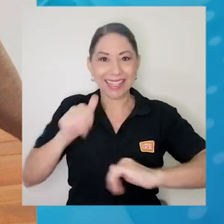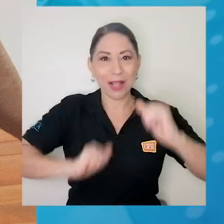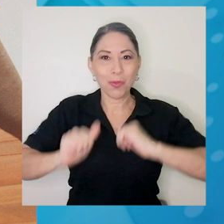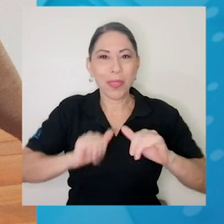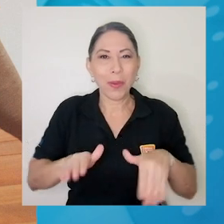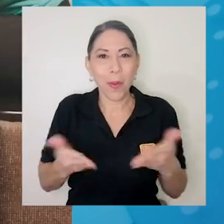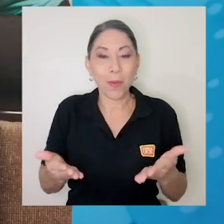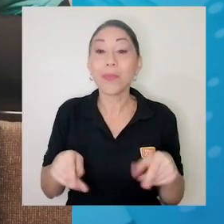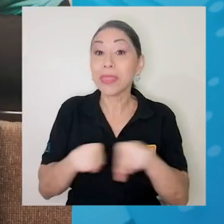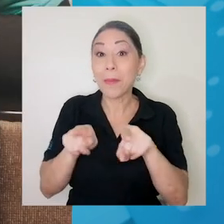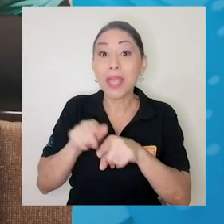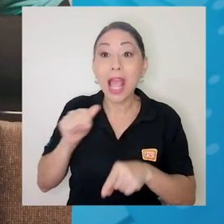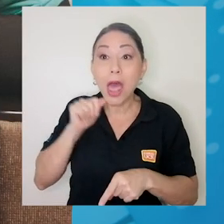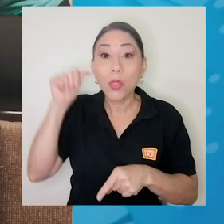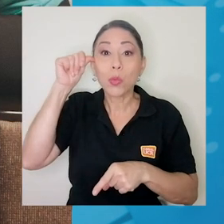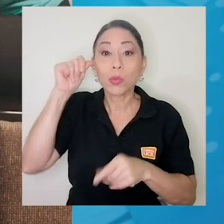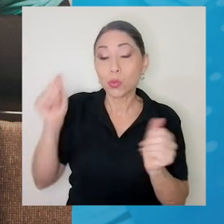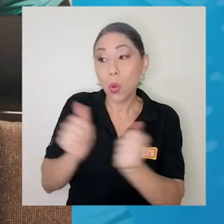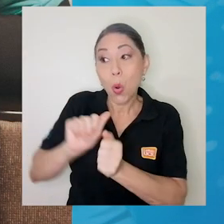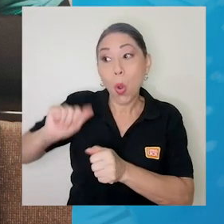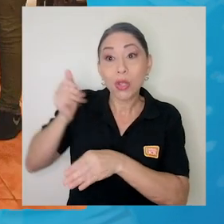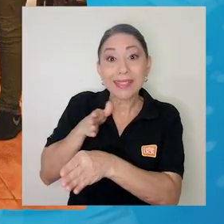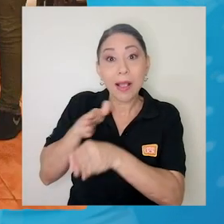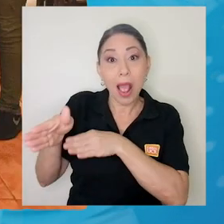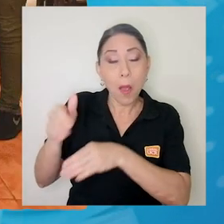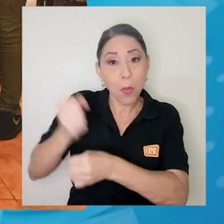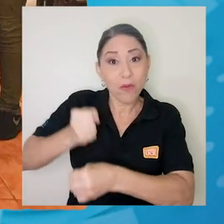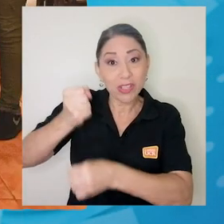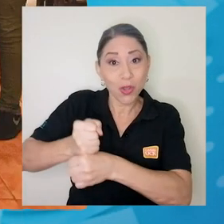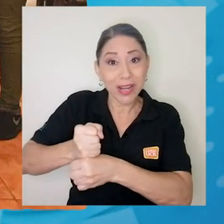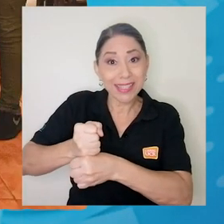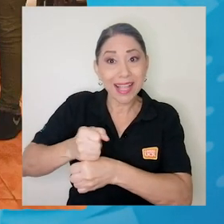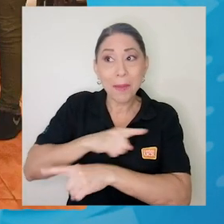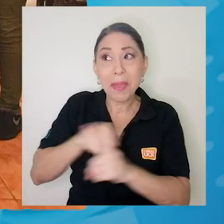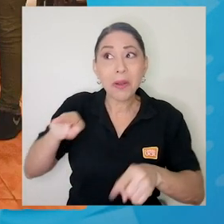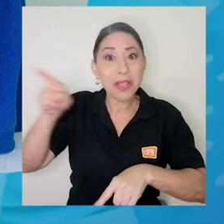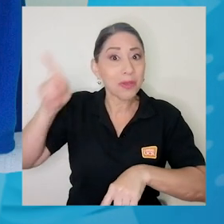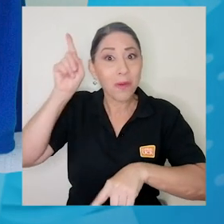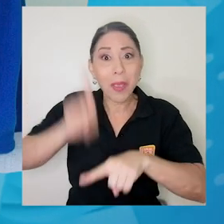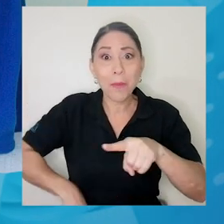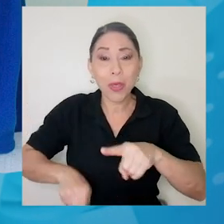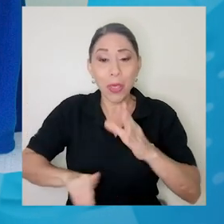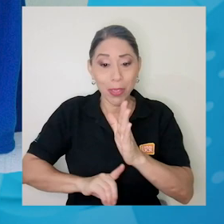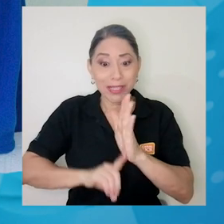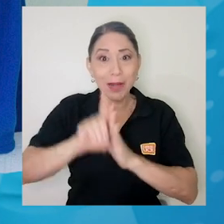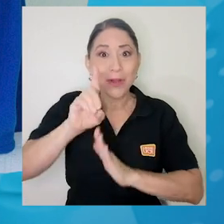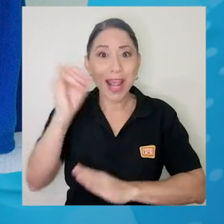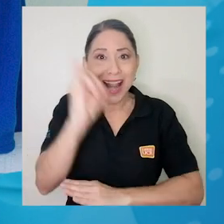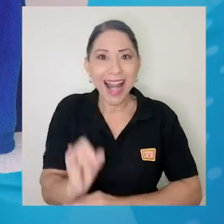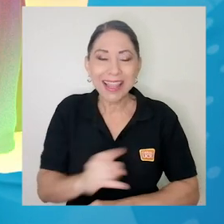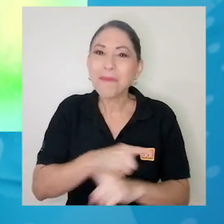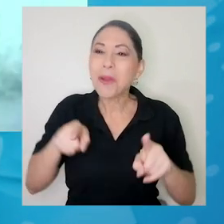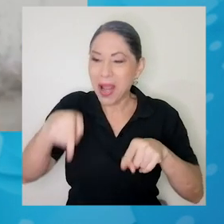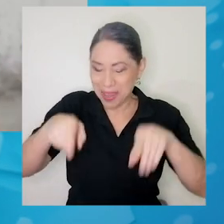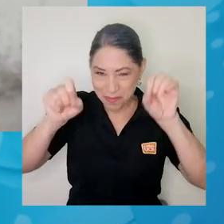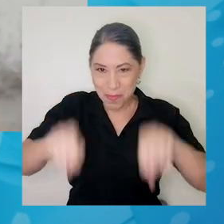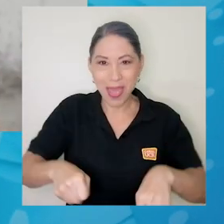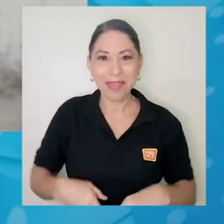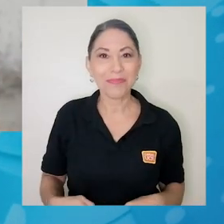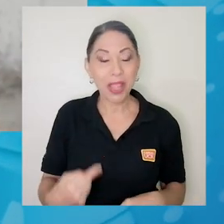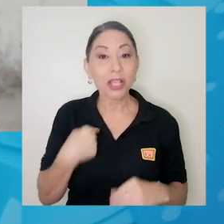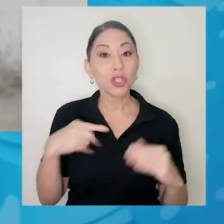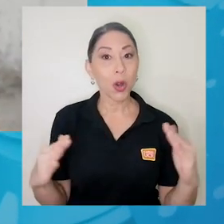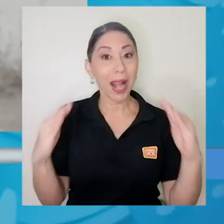otras profesiones, pero que no habían podido desarrollar esa vena artística y aquí lo han podido hacer. Yo en Casa Maga he